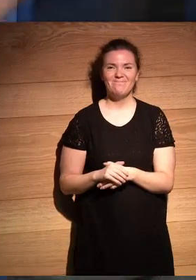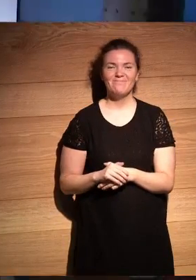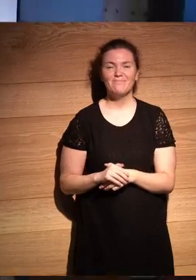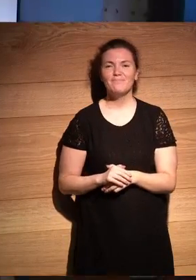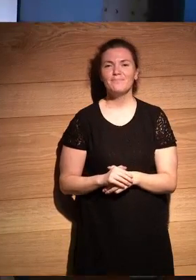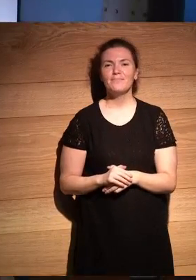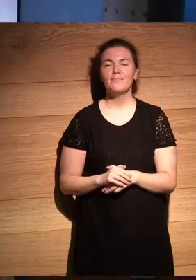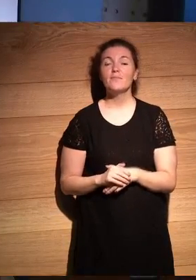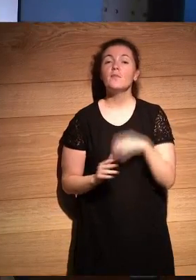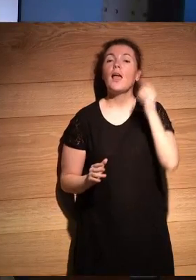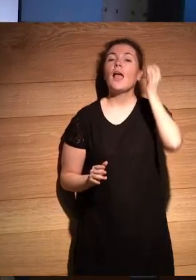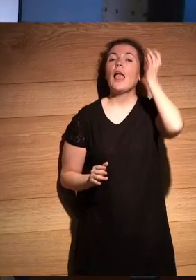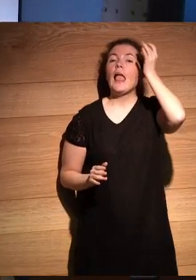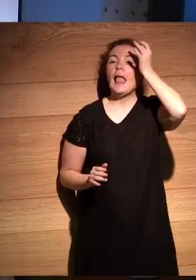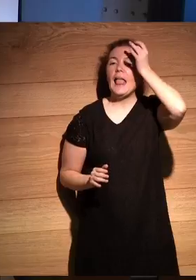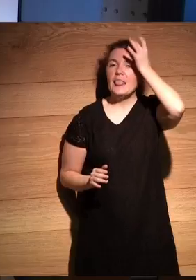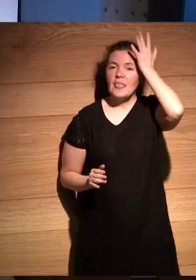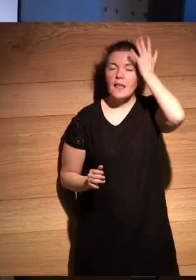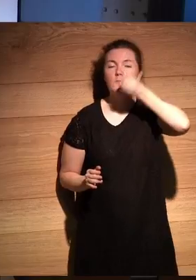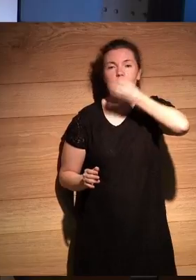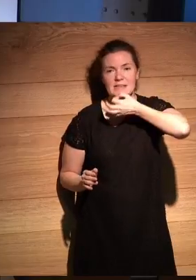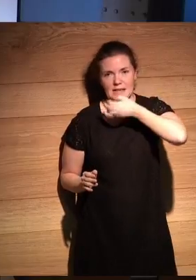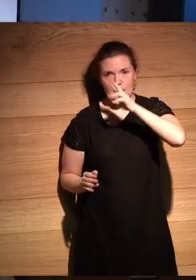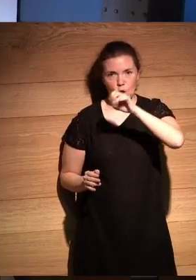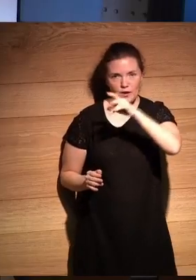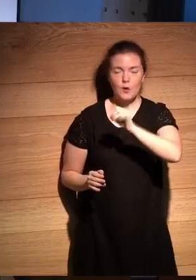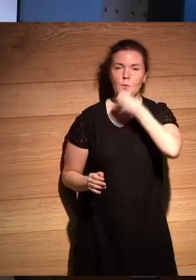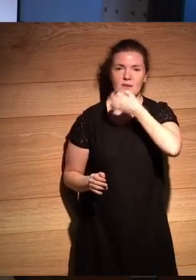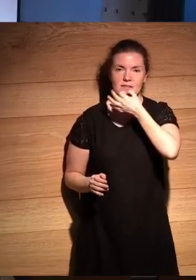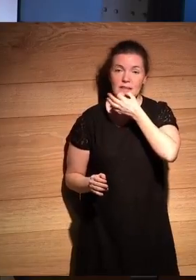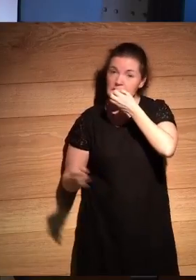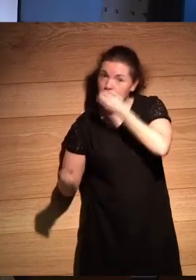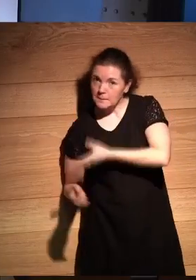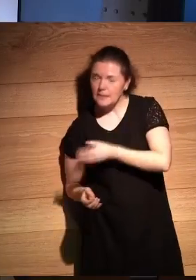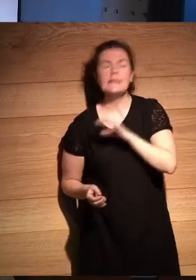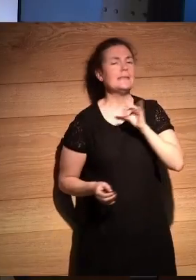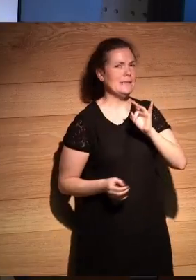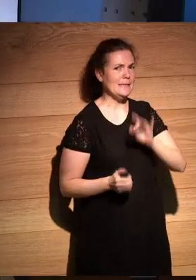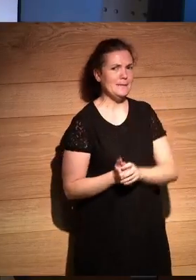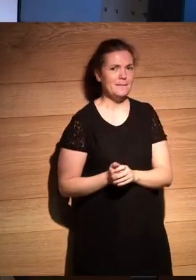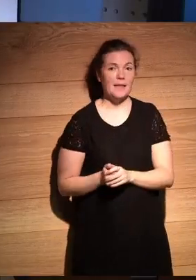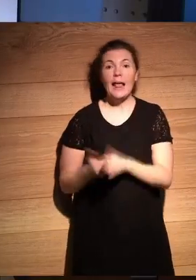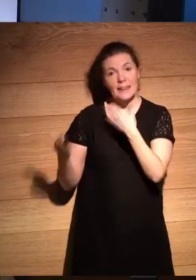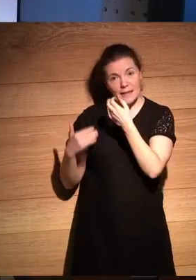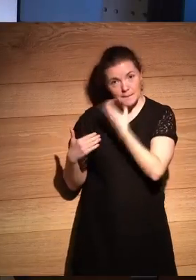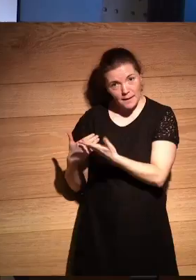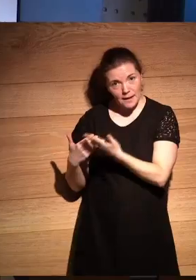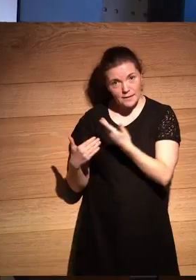la idea de buenas tardes Rodrigo ¿estás bien? ¿estás tan bien?